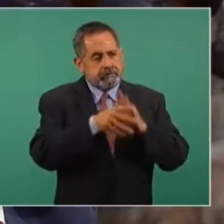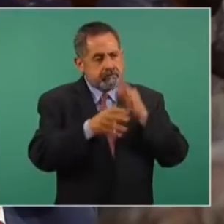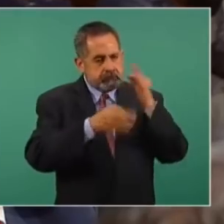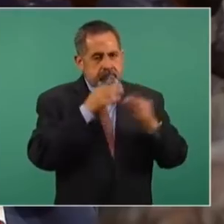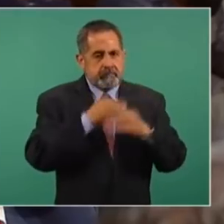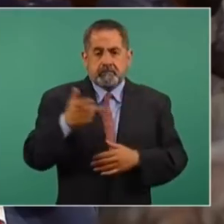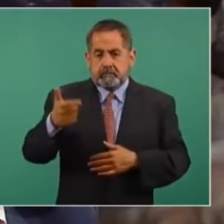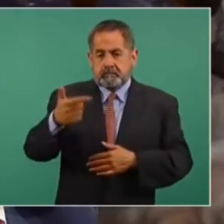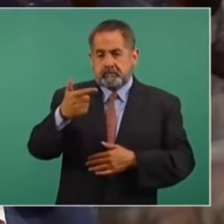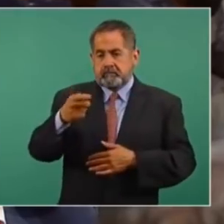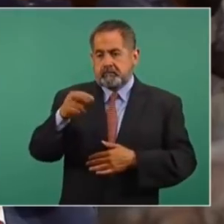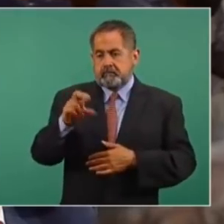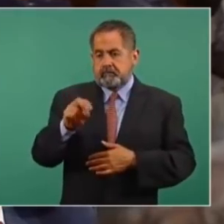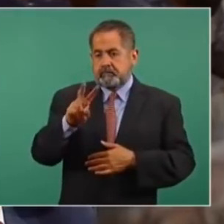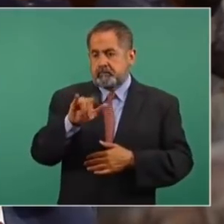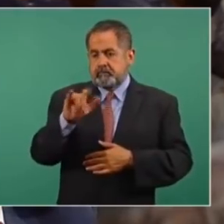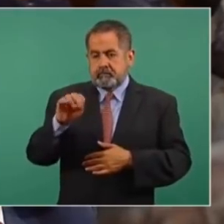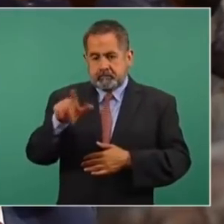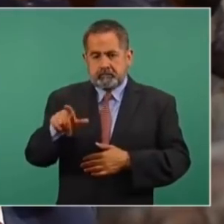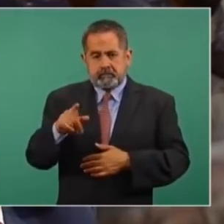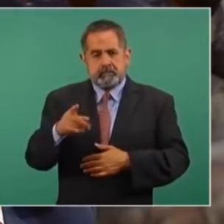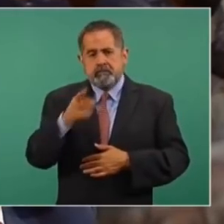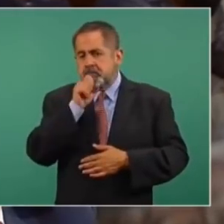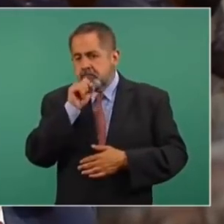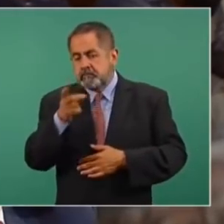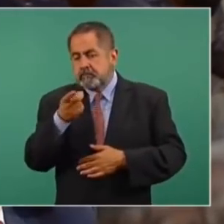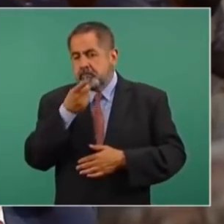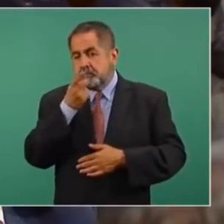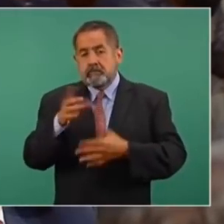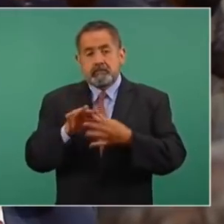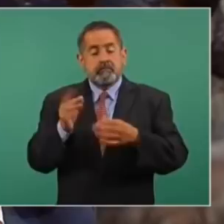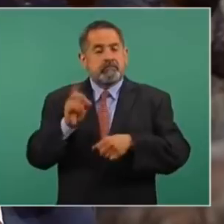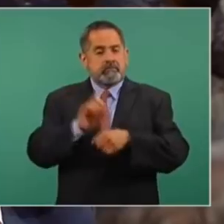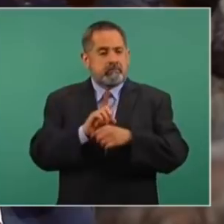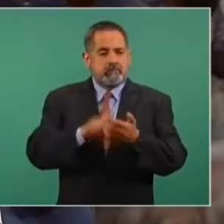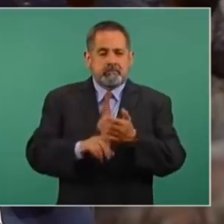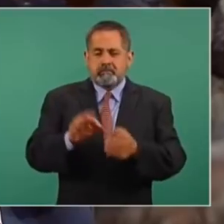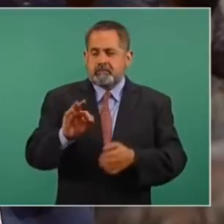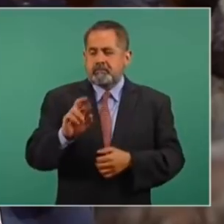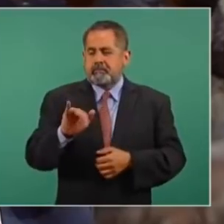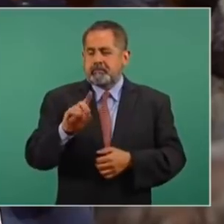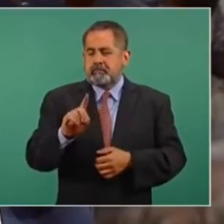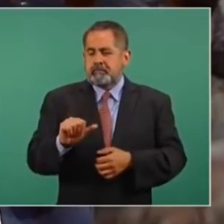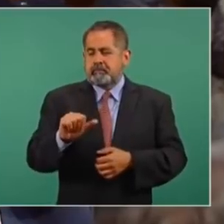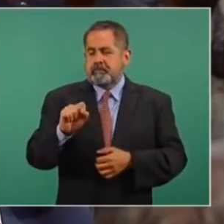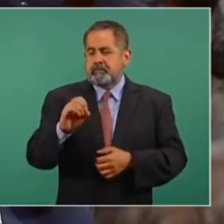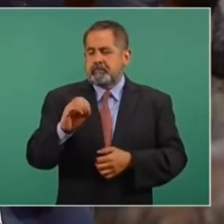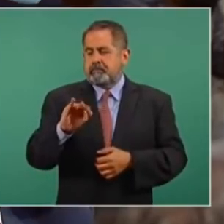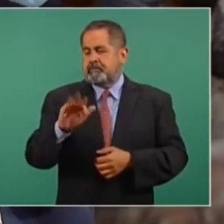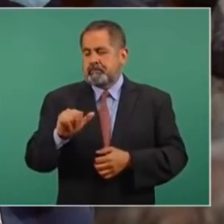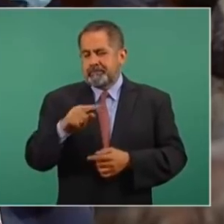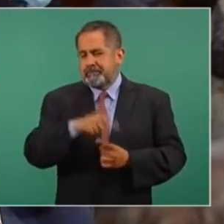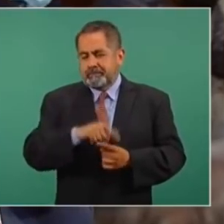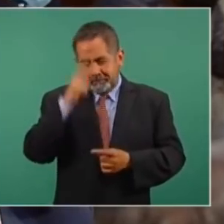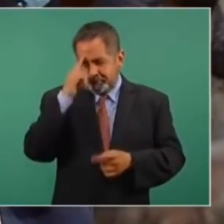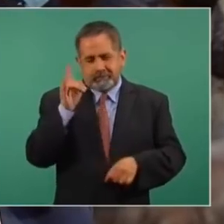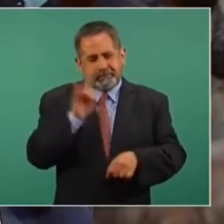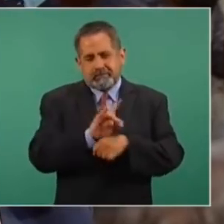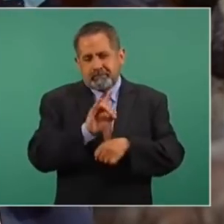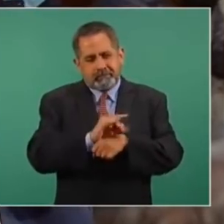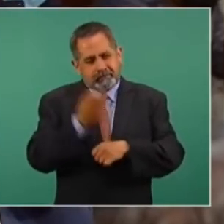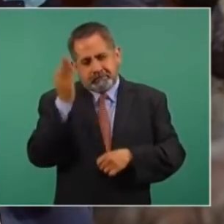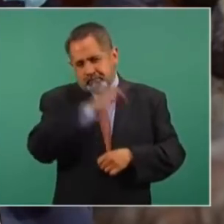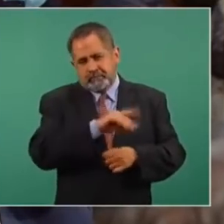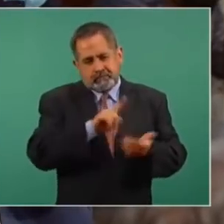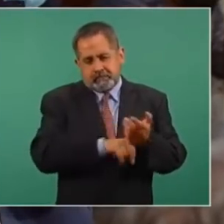Genaro Villamil aquí presente ha mencionado otro, Frida Sofía, que fue toda una falsedad